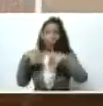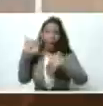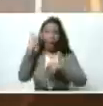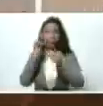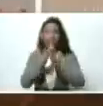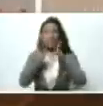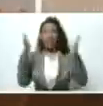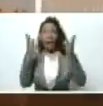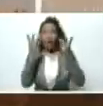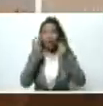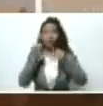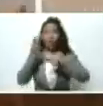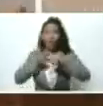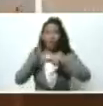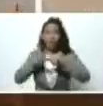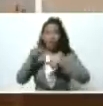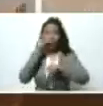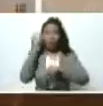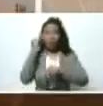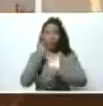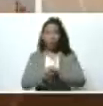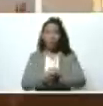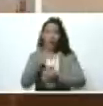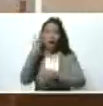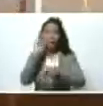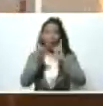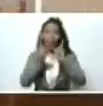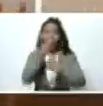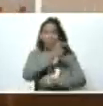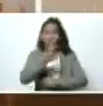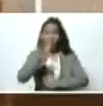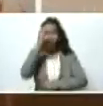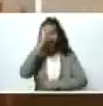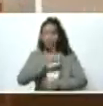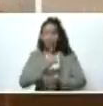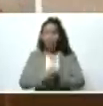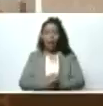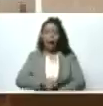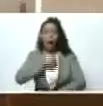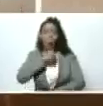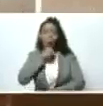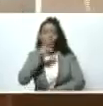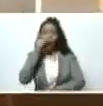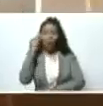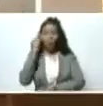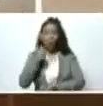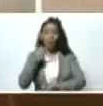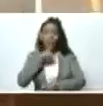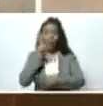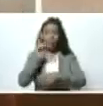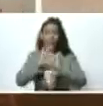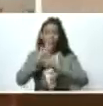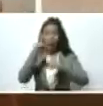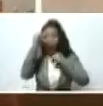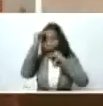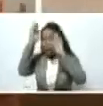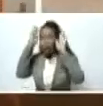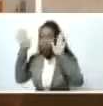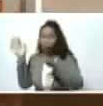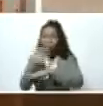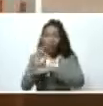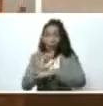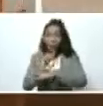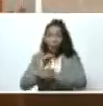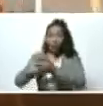número de niños, algunas personas con discapacidad, abuelos, y bueno, ya le estamos dando atención integral, no